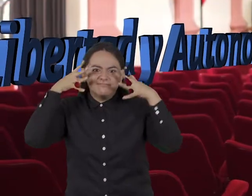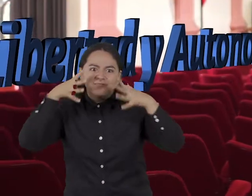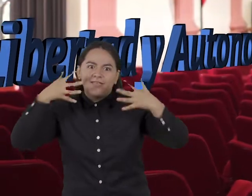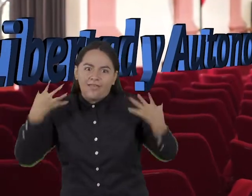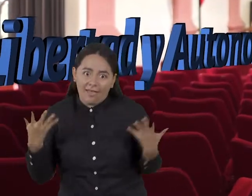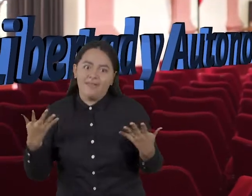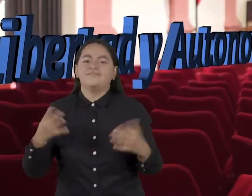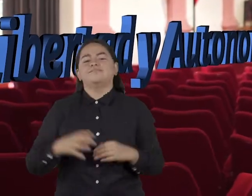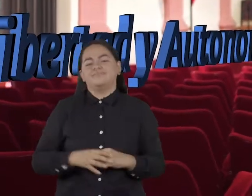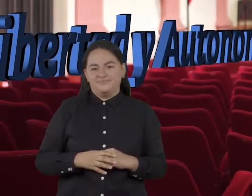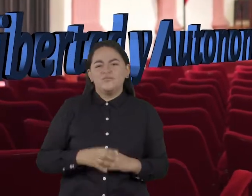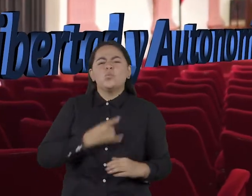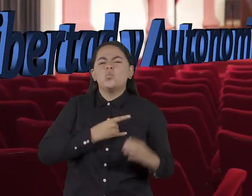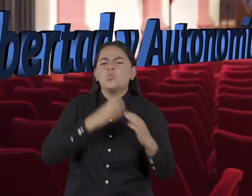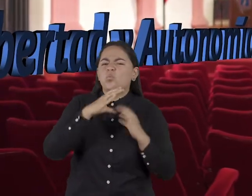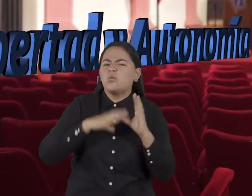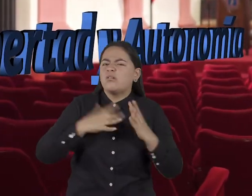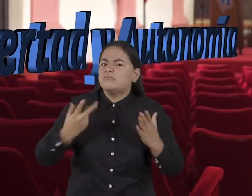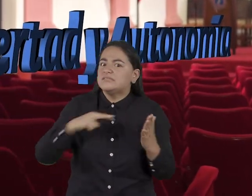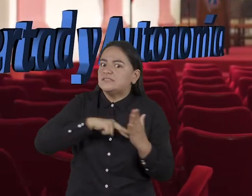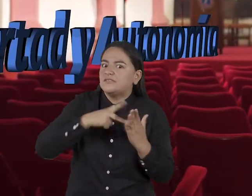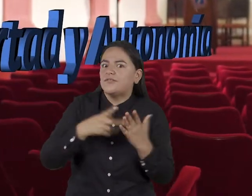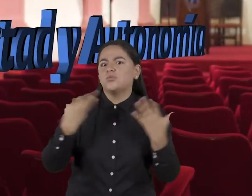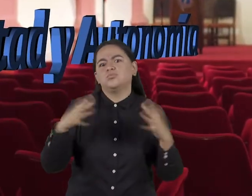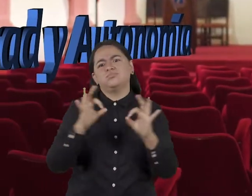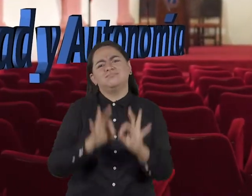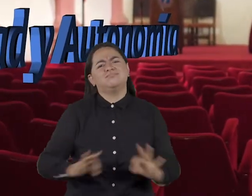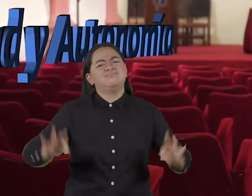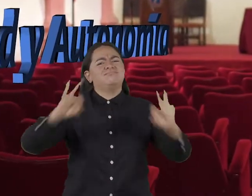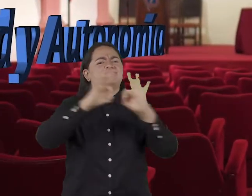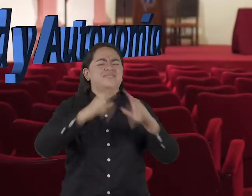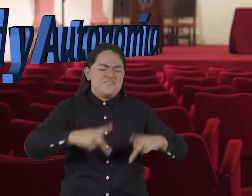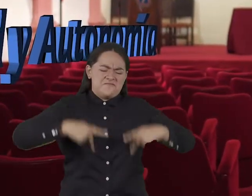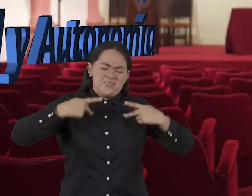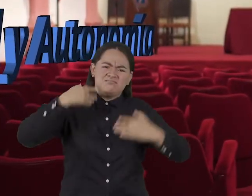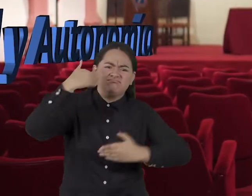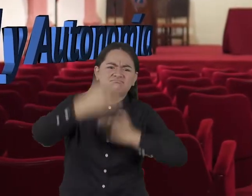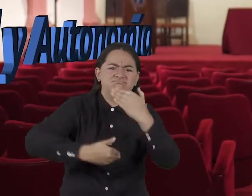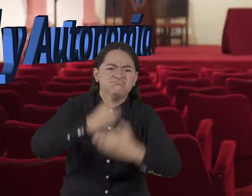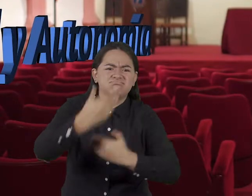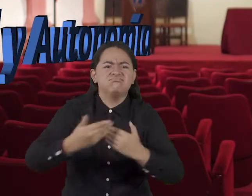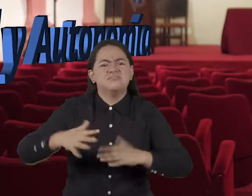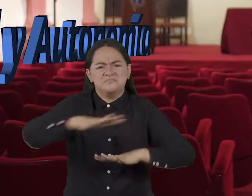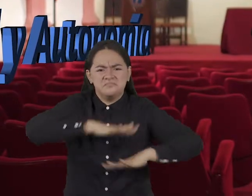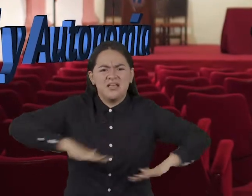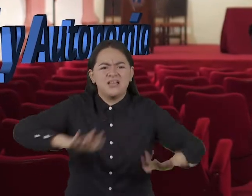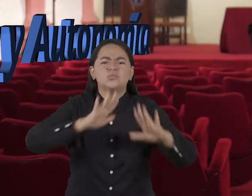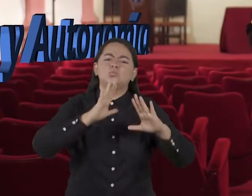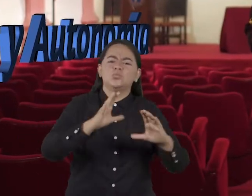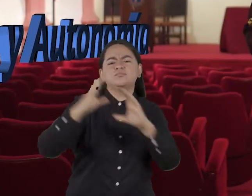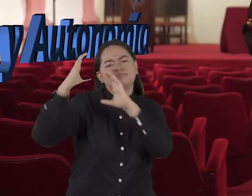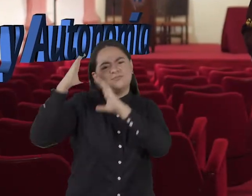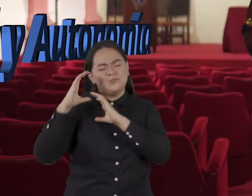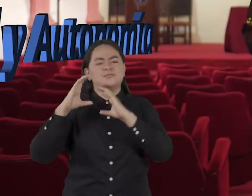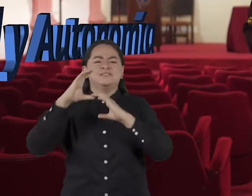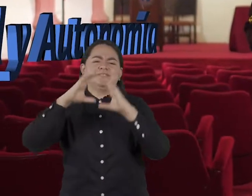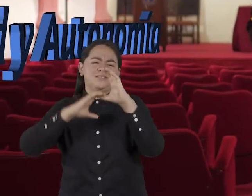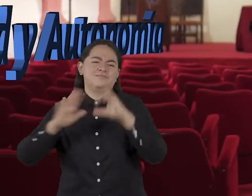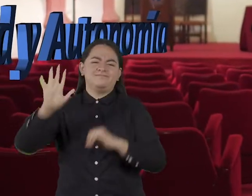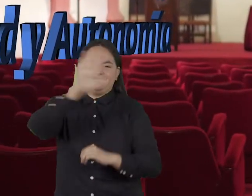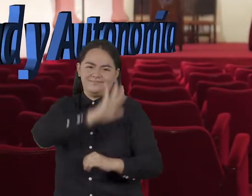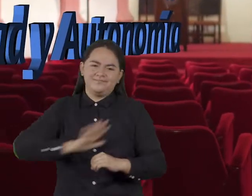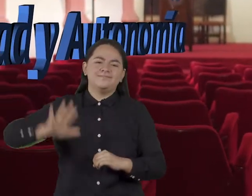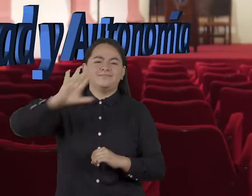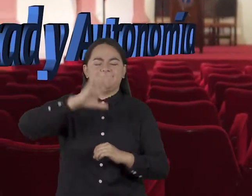Francisco de Paula Santander, es el punto de partida y el destino que se proyecta como una realidad dinámica de la